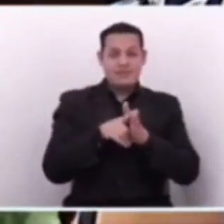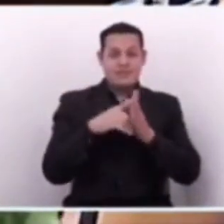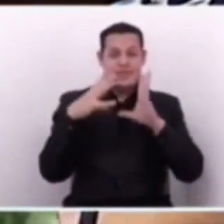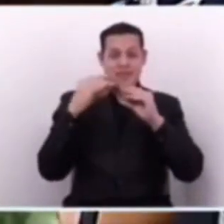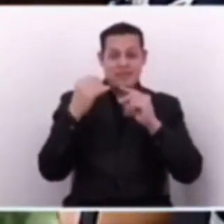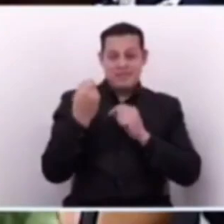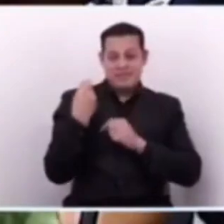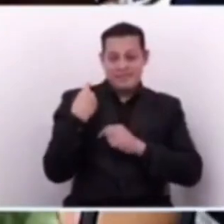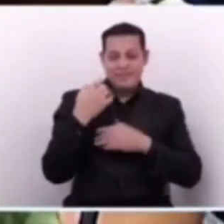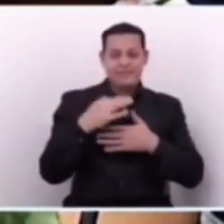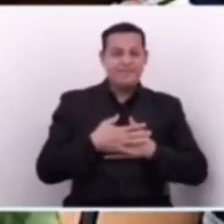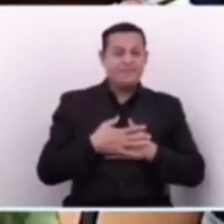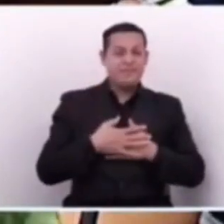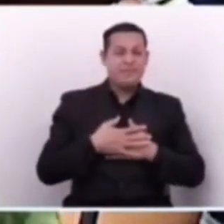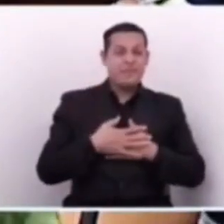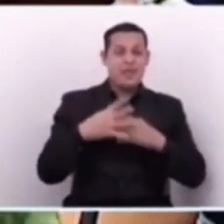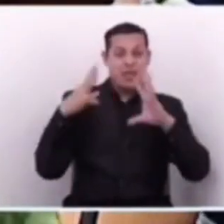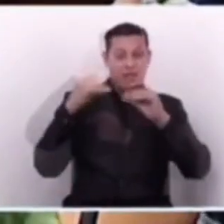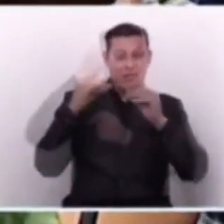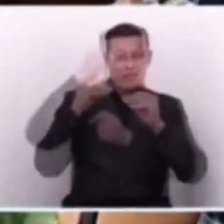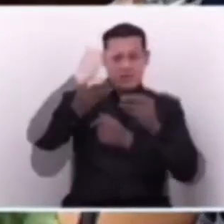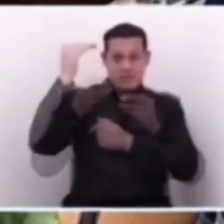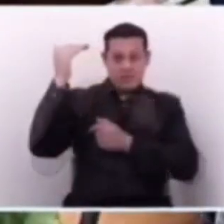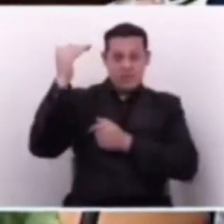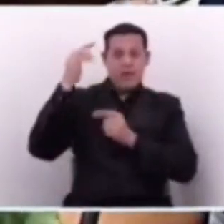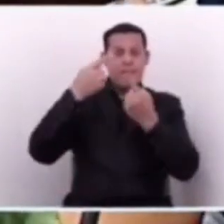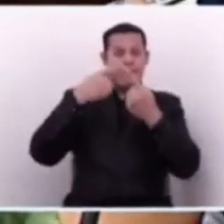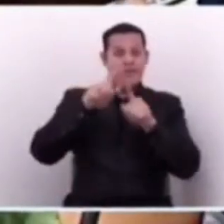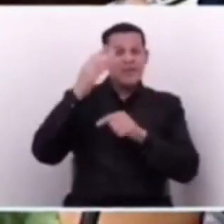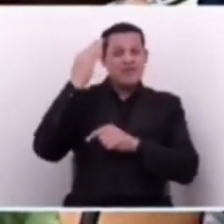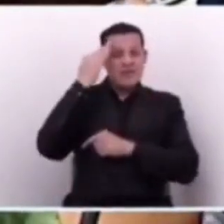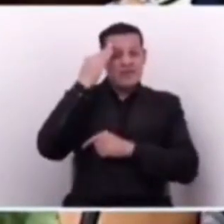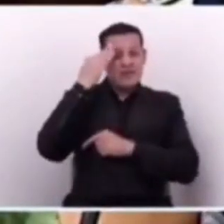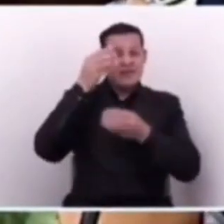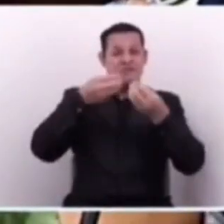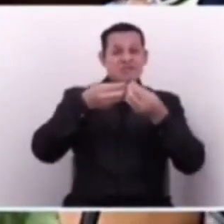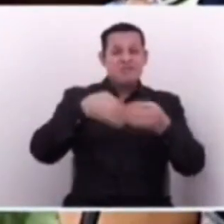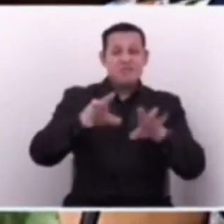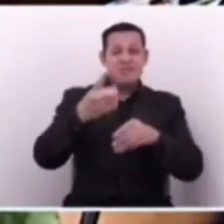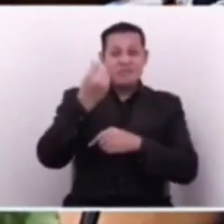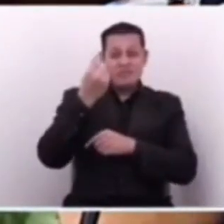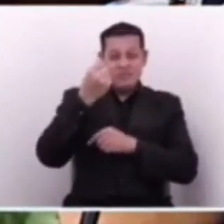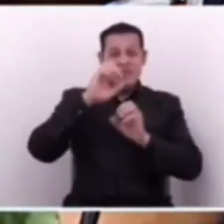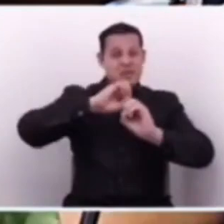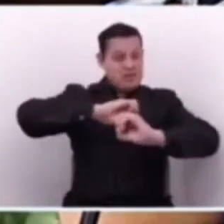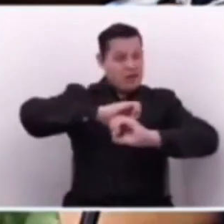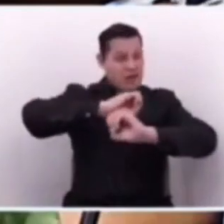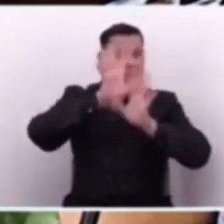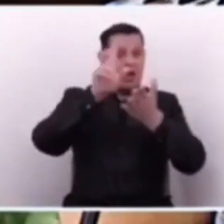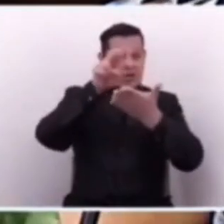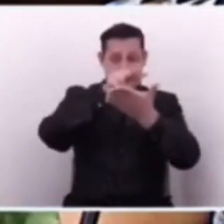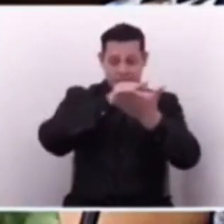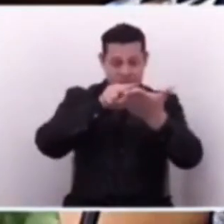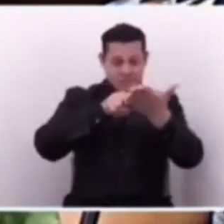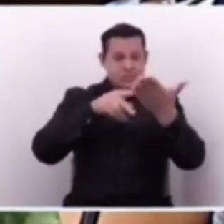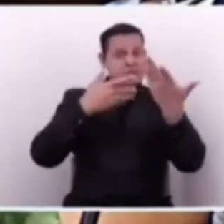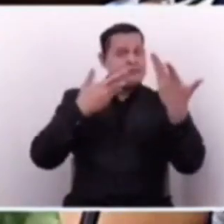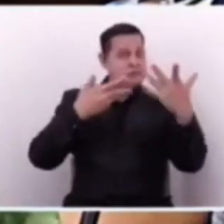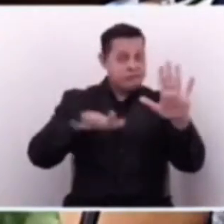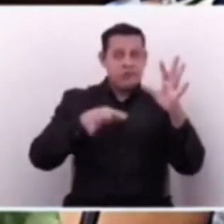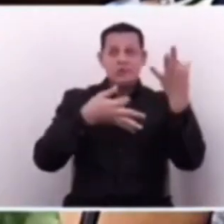antecedió. Bueno, hablemos de despilfarro, pero saben que es despilfarro. Y claro que hemos leído